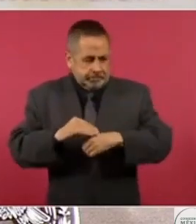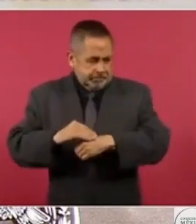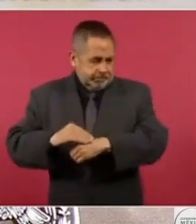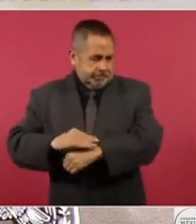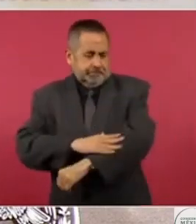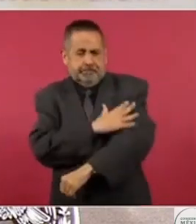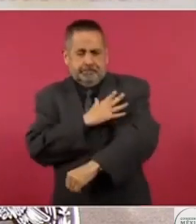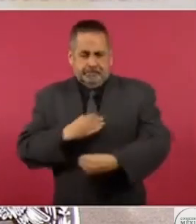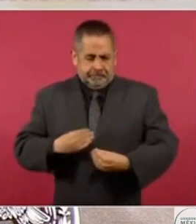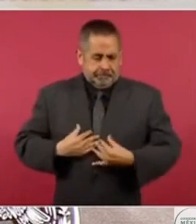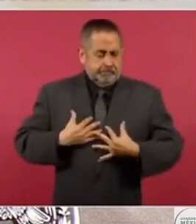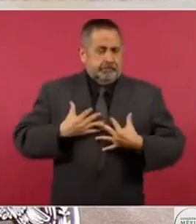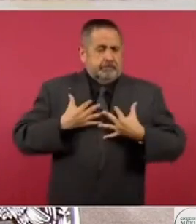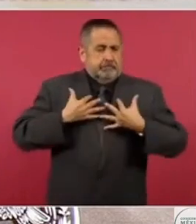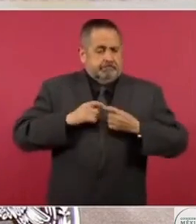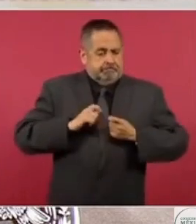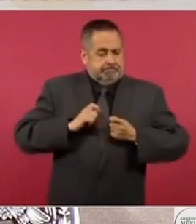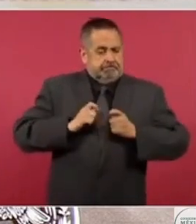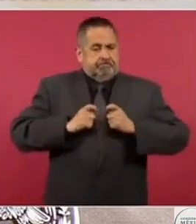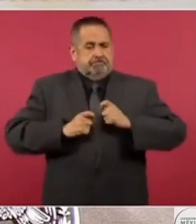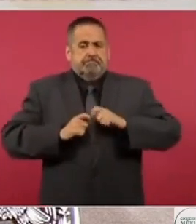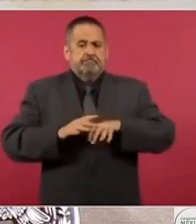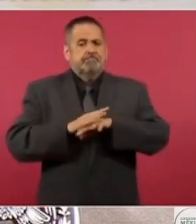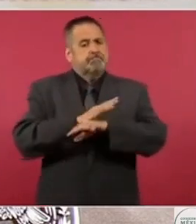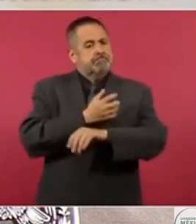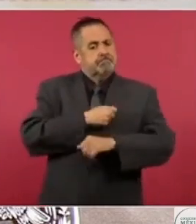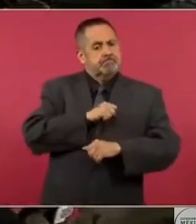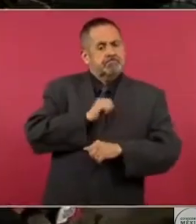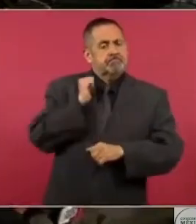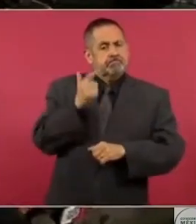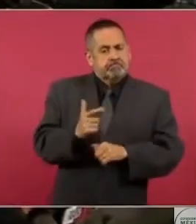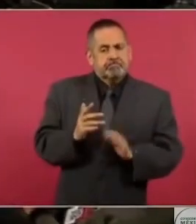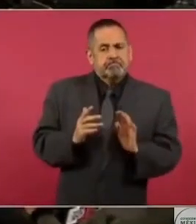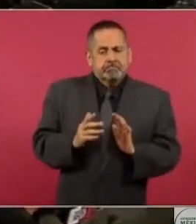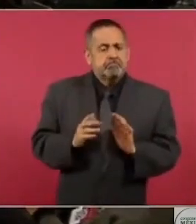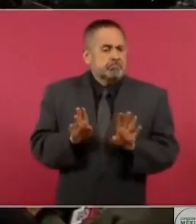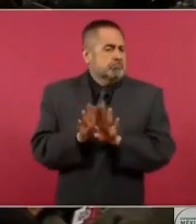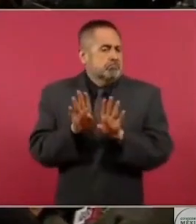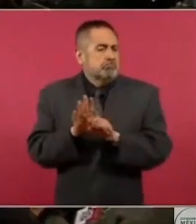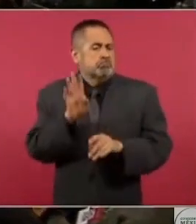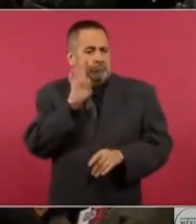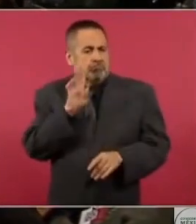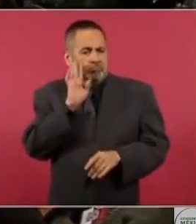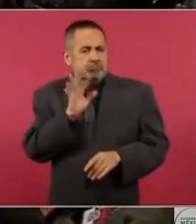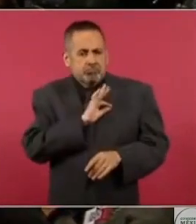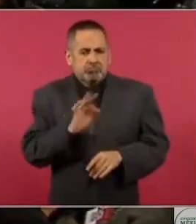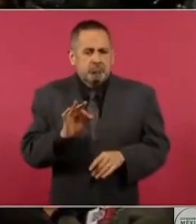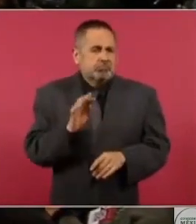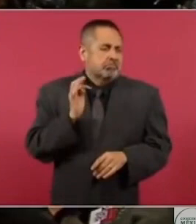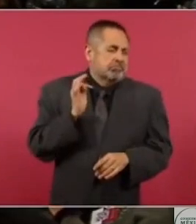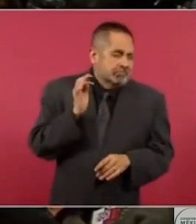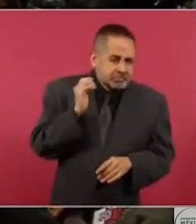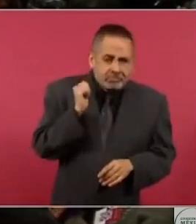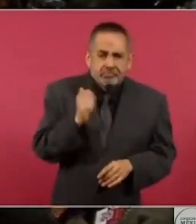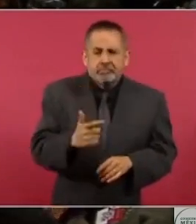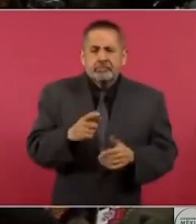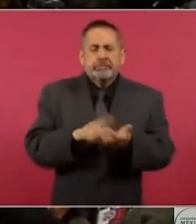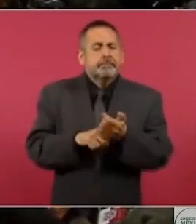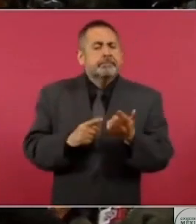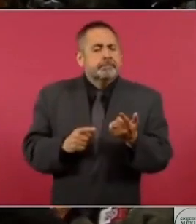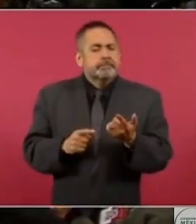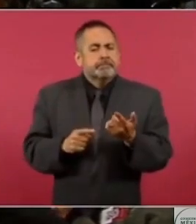puede cambiar algunas de las vertientes ligadas a pequeños elementos que